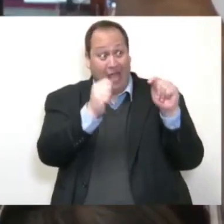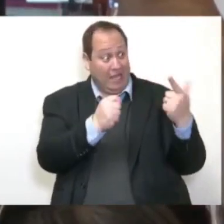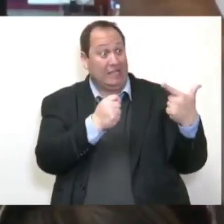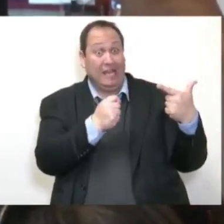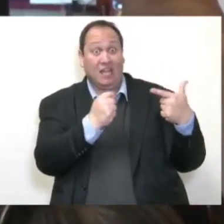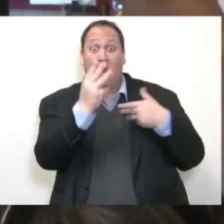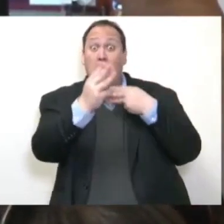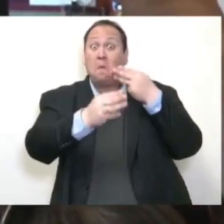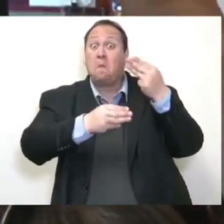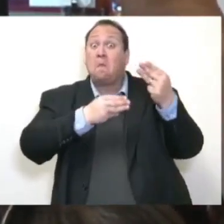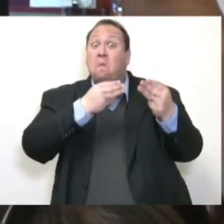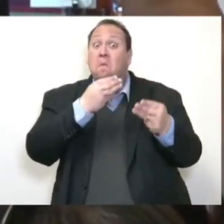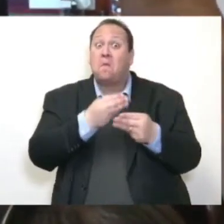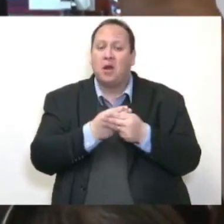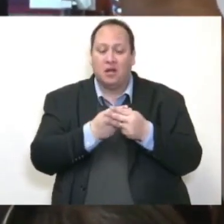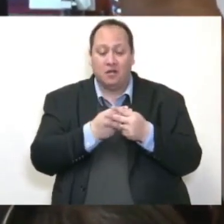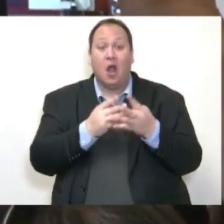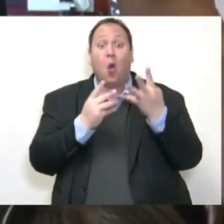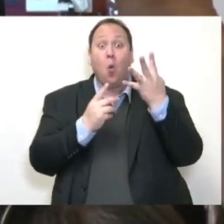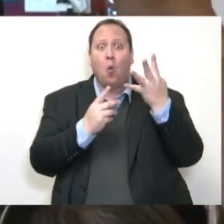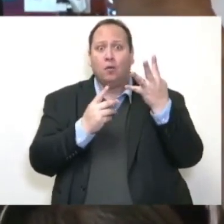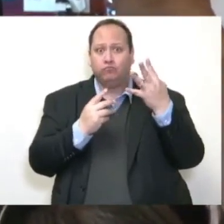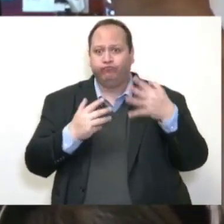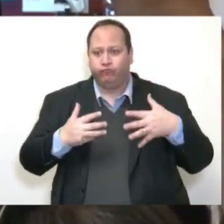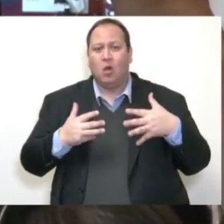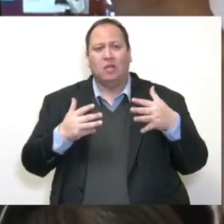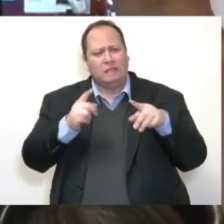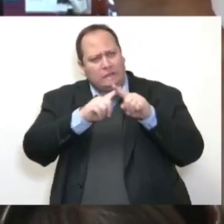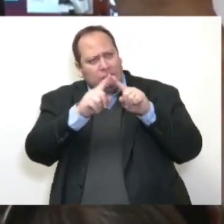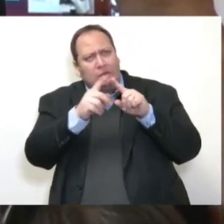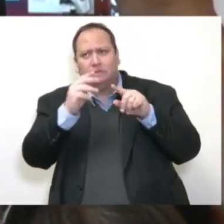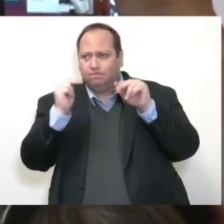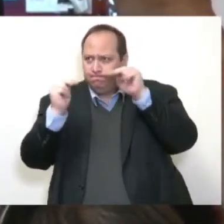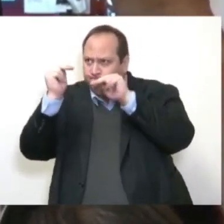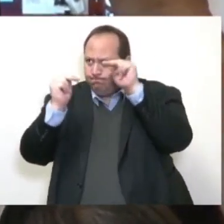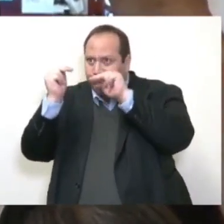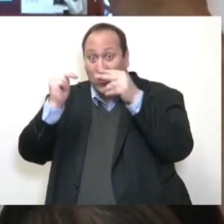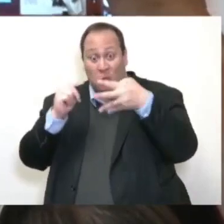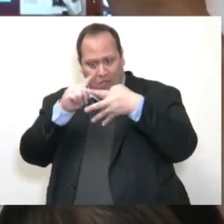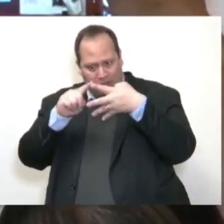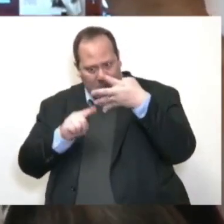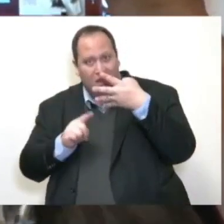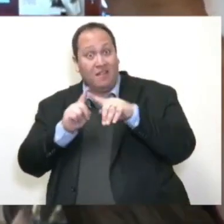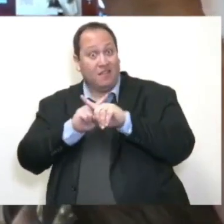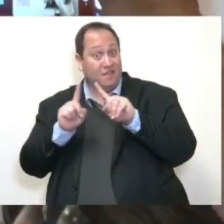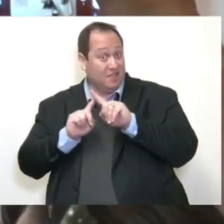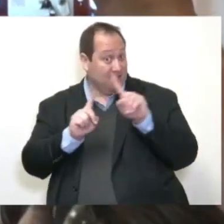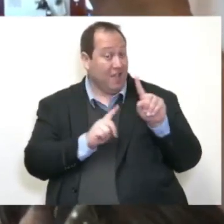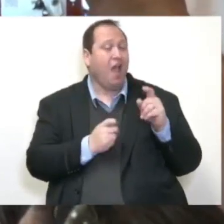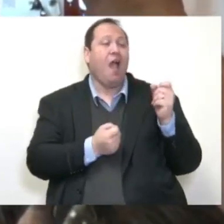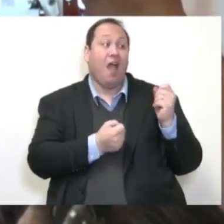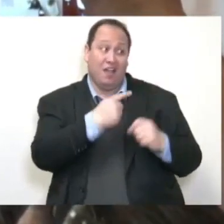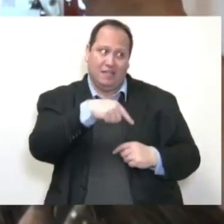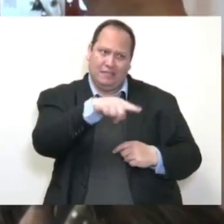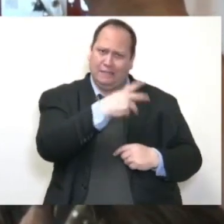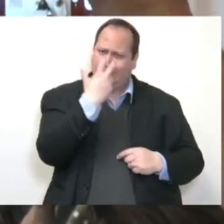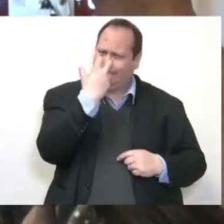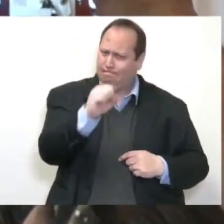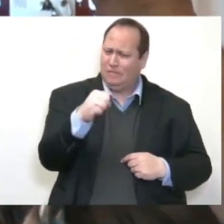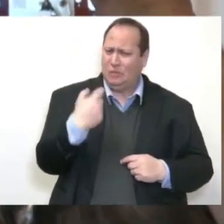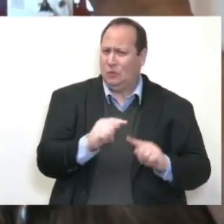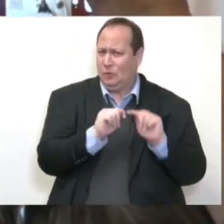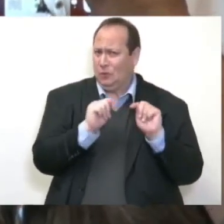y mundiales y en cuatro categorías diferentes, entonces, algunos, algunos tantos, ¿no?